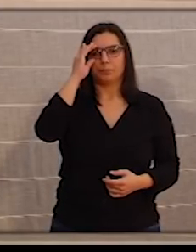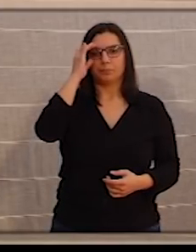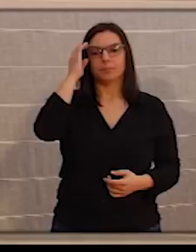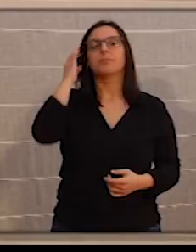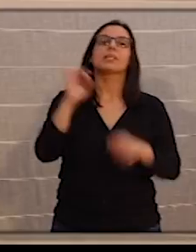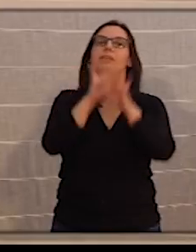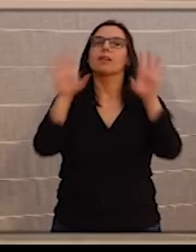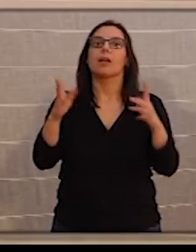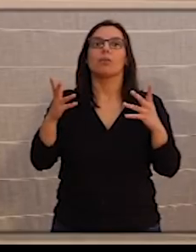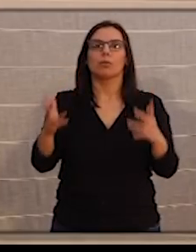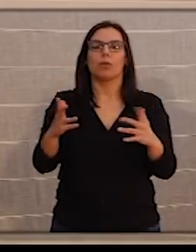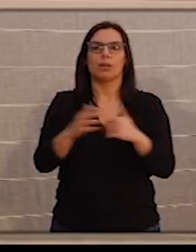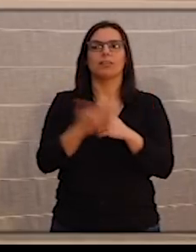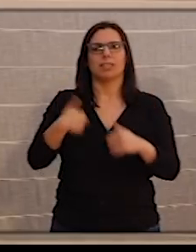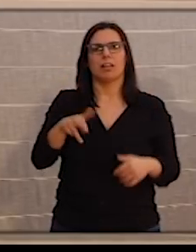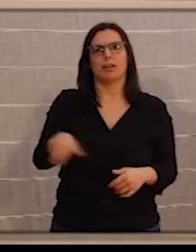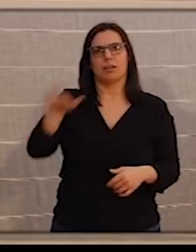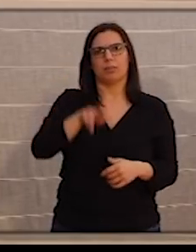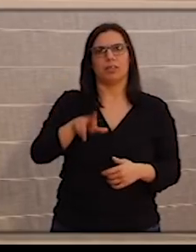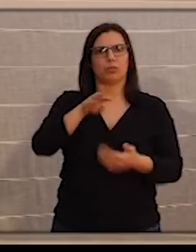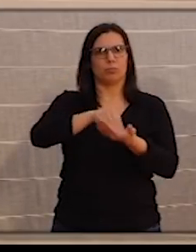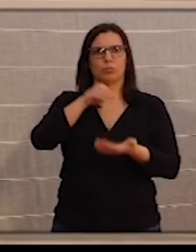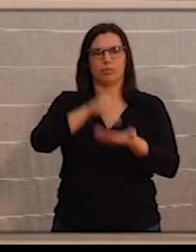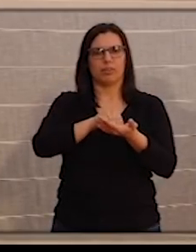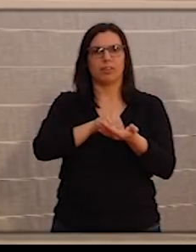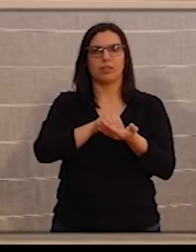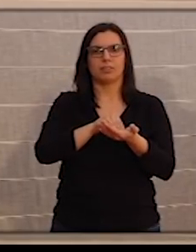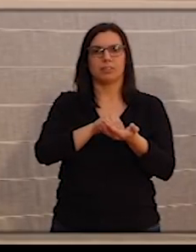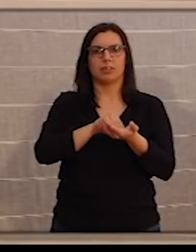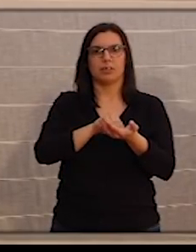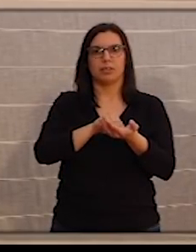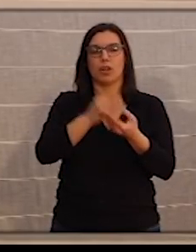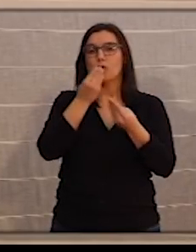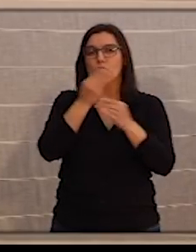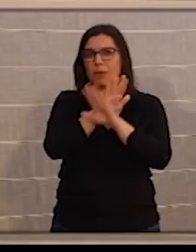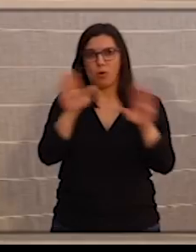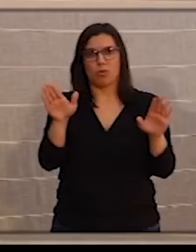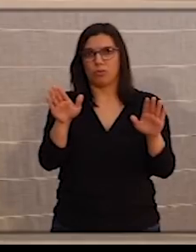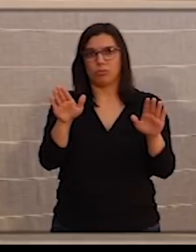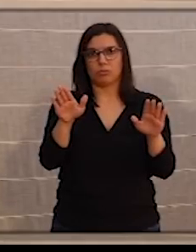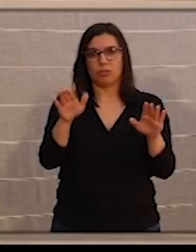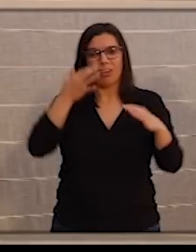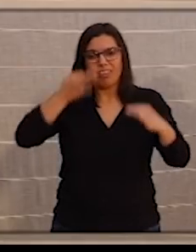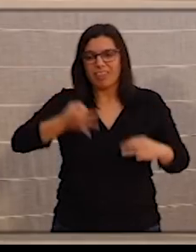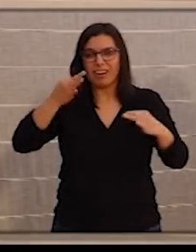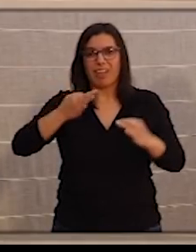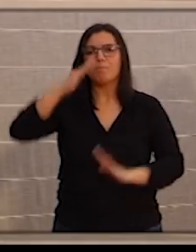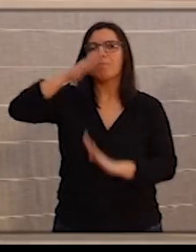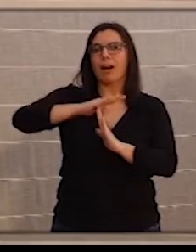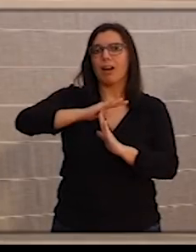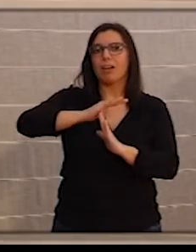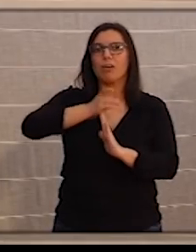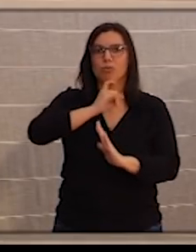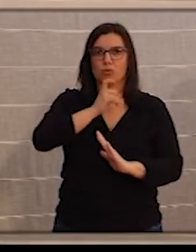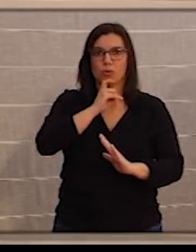claro es lo que se ha repetido ya en múltiples ocasiones, la mejor medida. La medida que de verdad pude parar esto es la